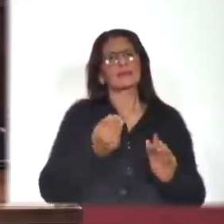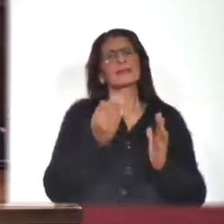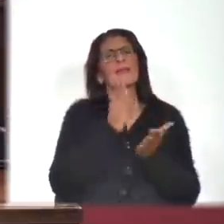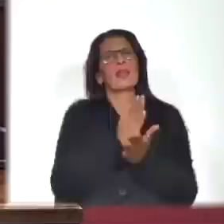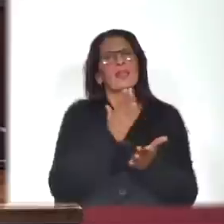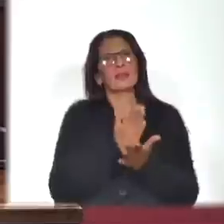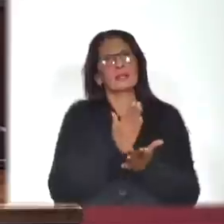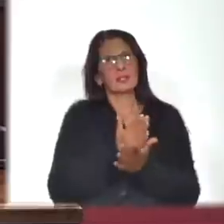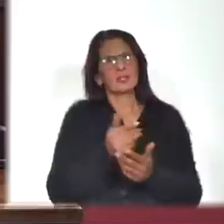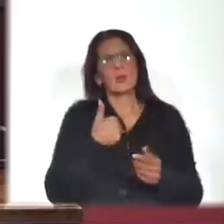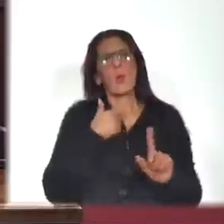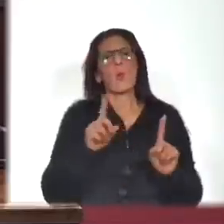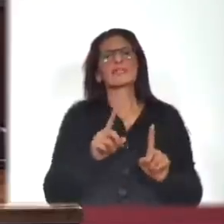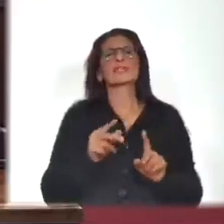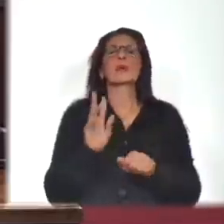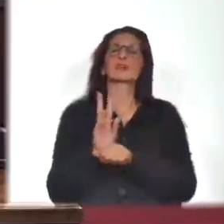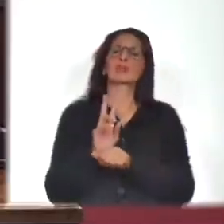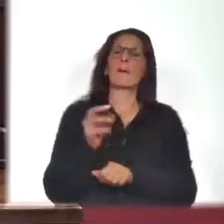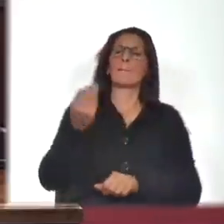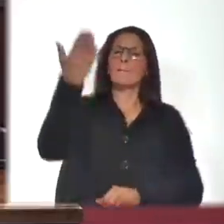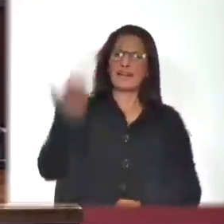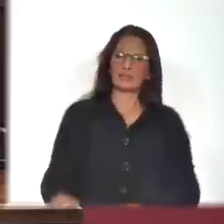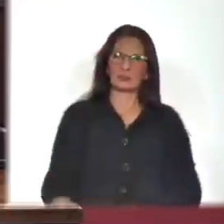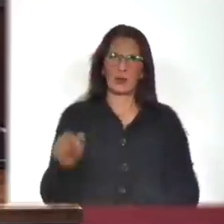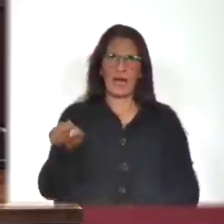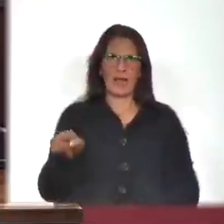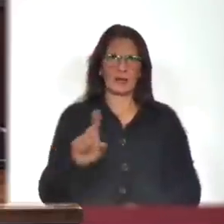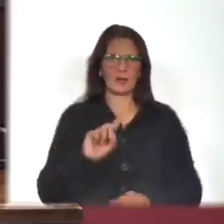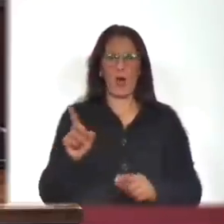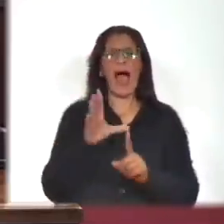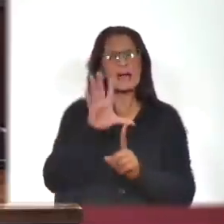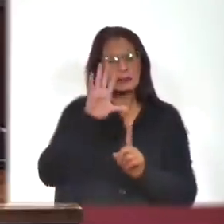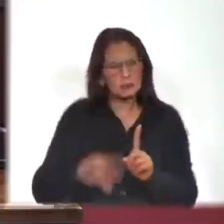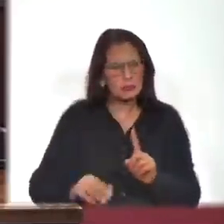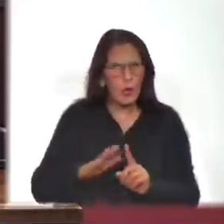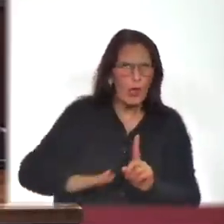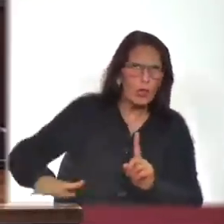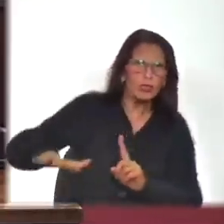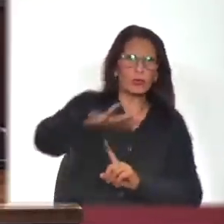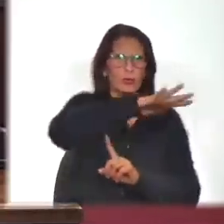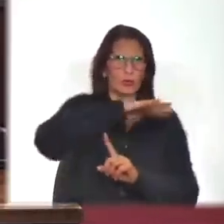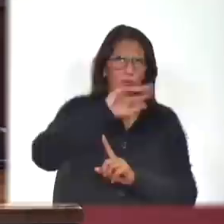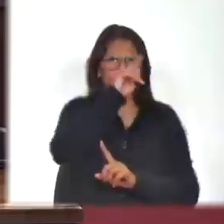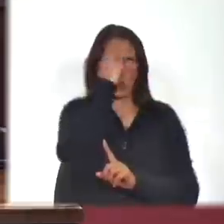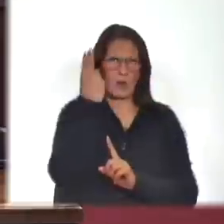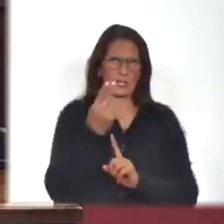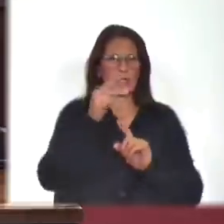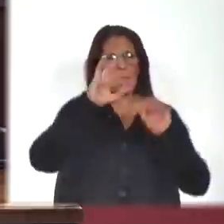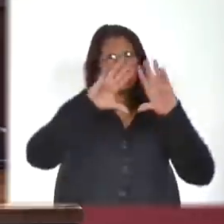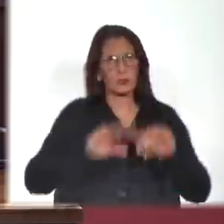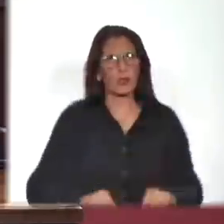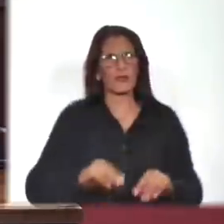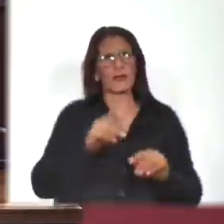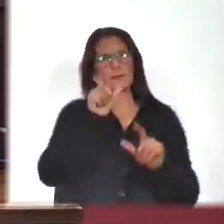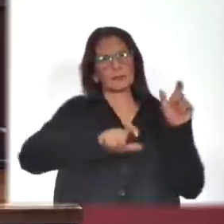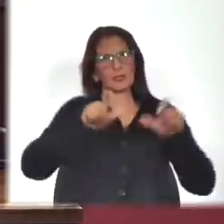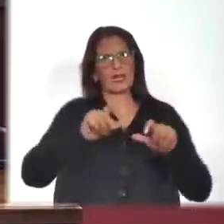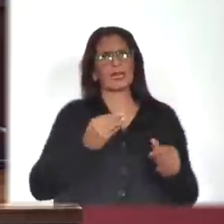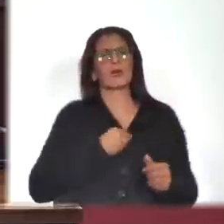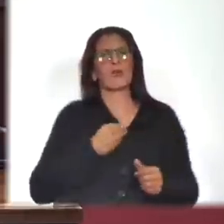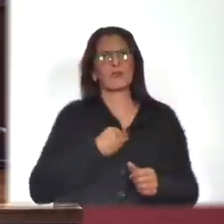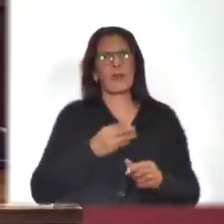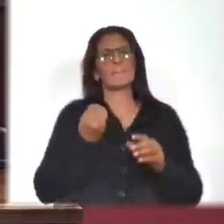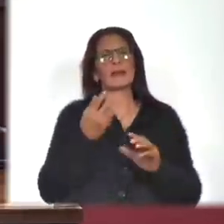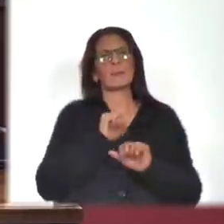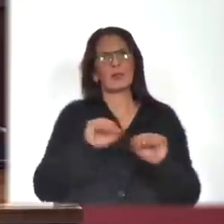amparan no personalmente a él, sino generalmente a todos los ciudadanos de la República y a todas las personas que confían en el Uruguay para